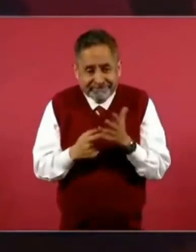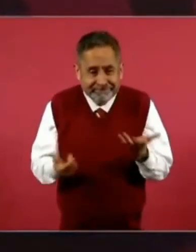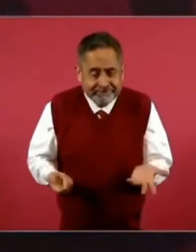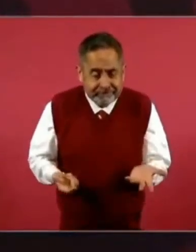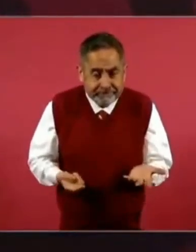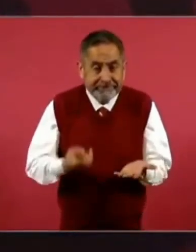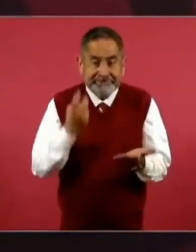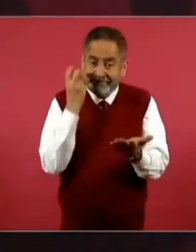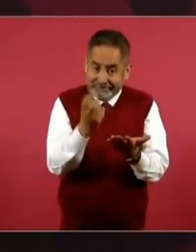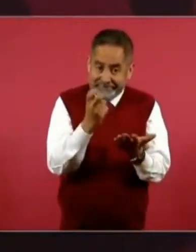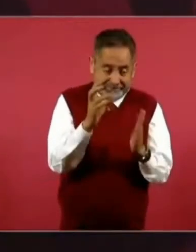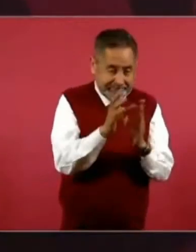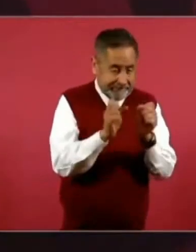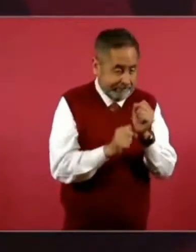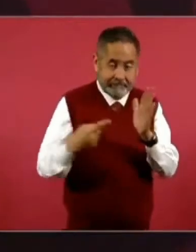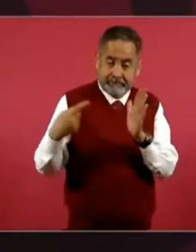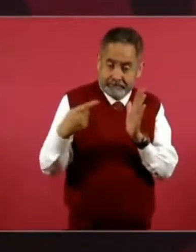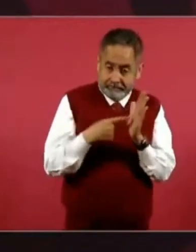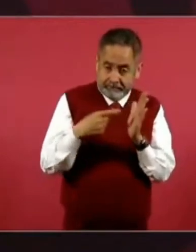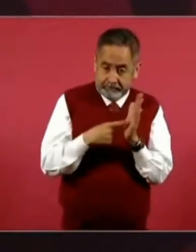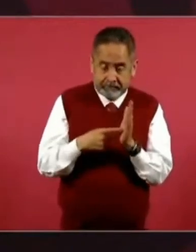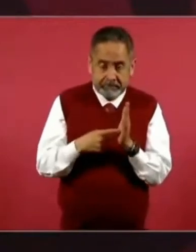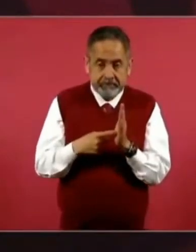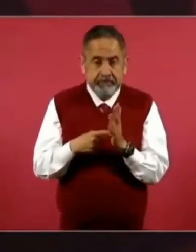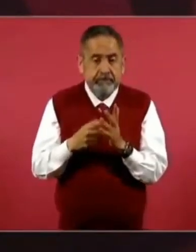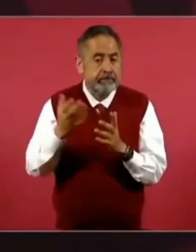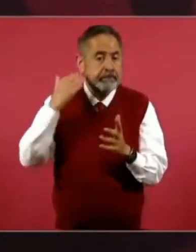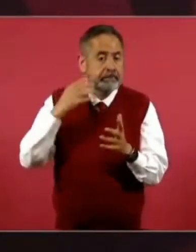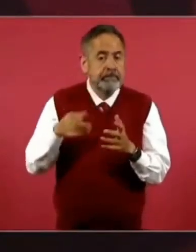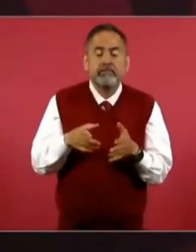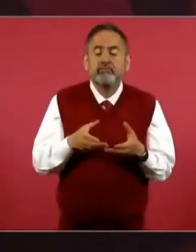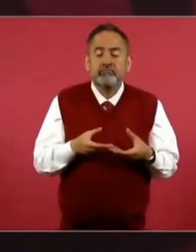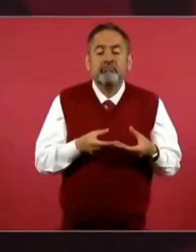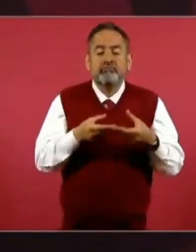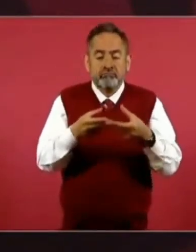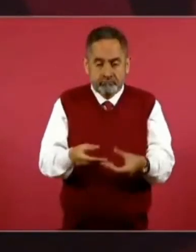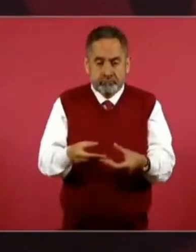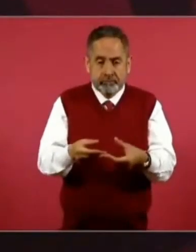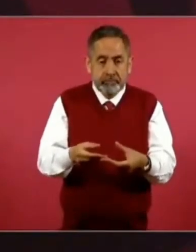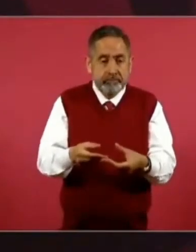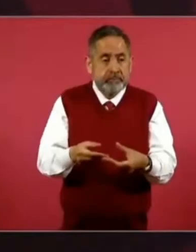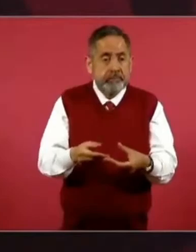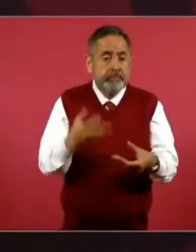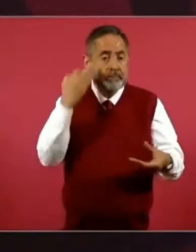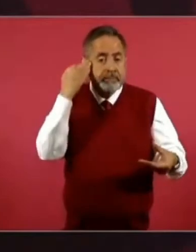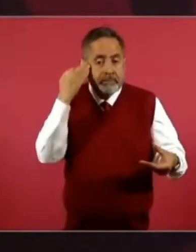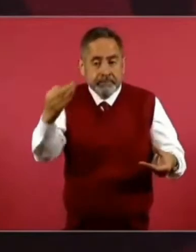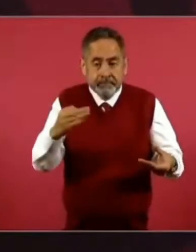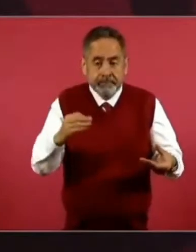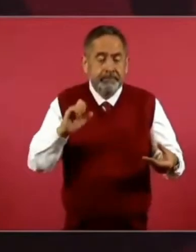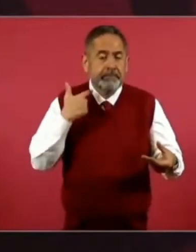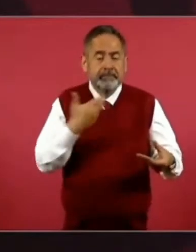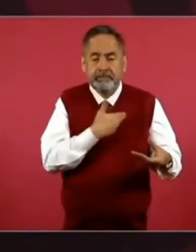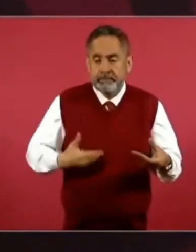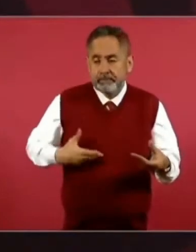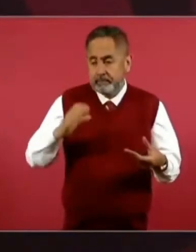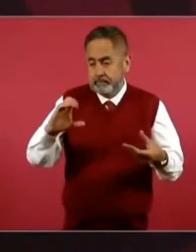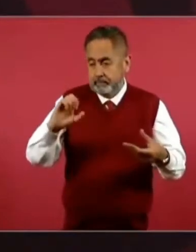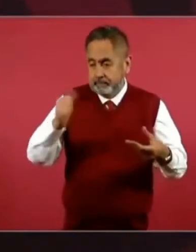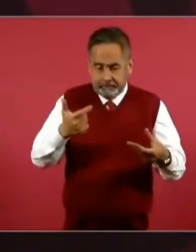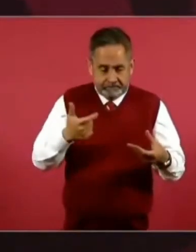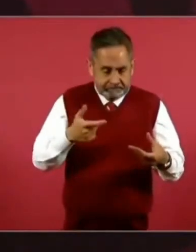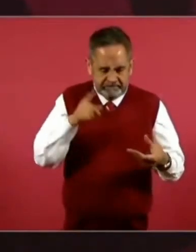esa Constitución fue completamente modificada